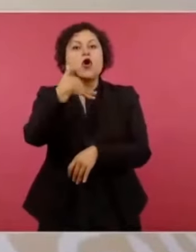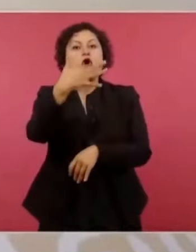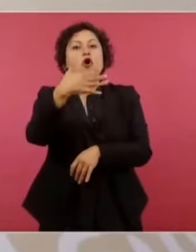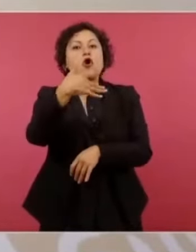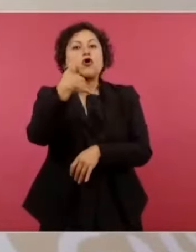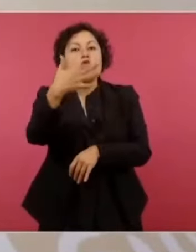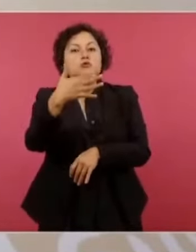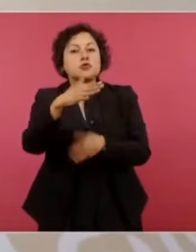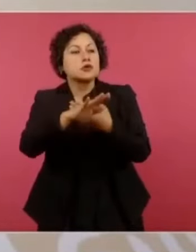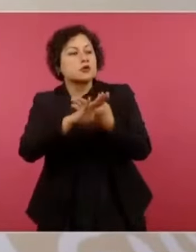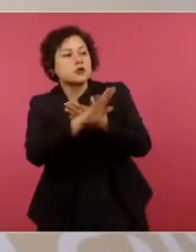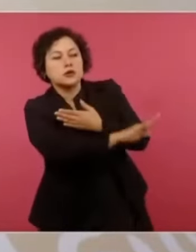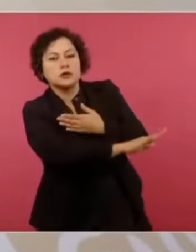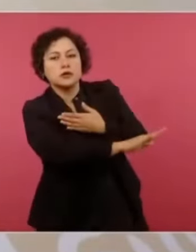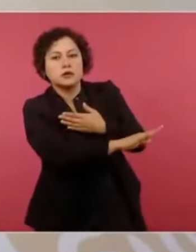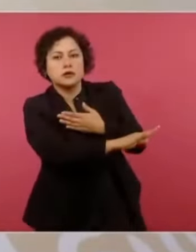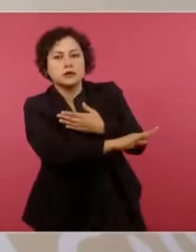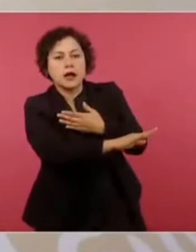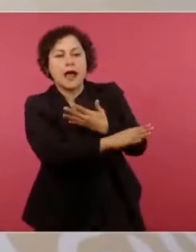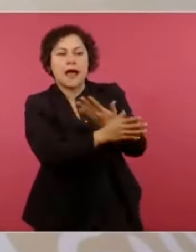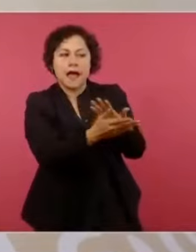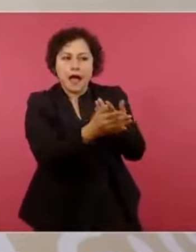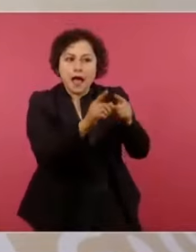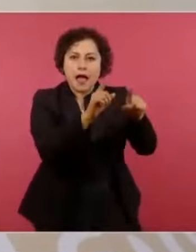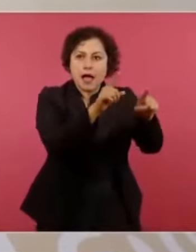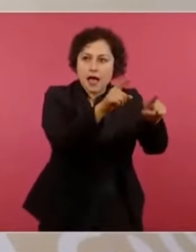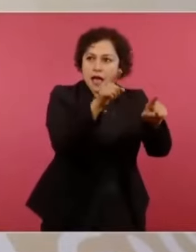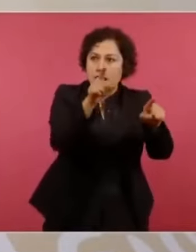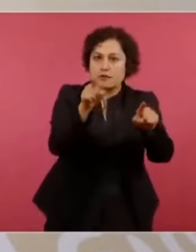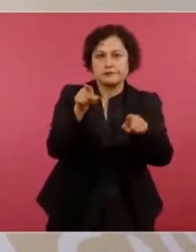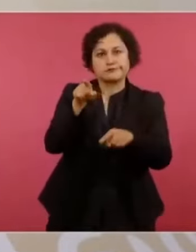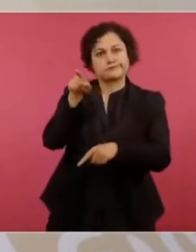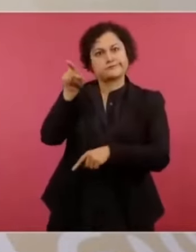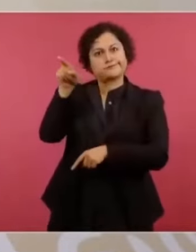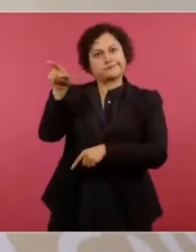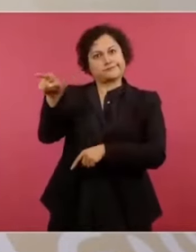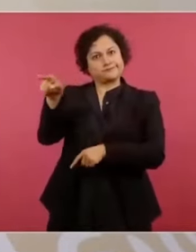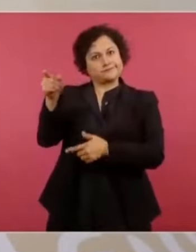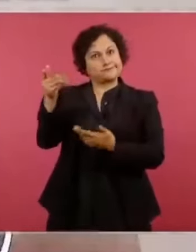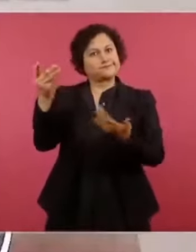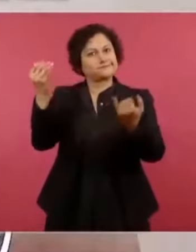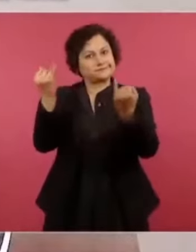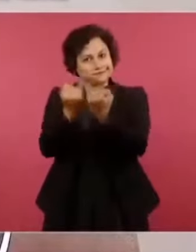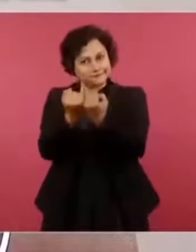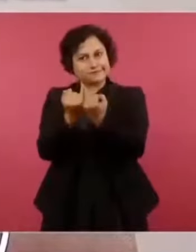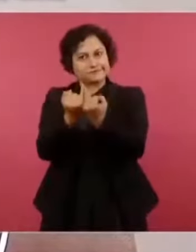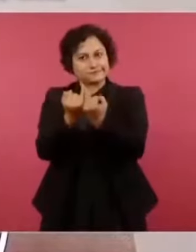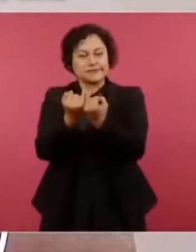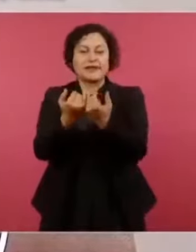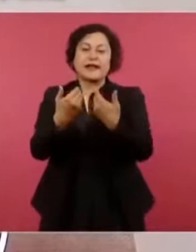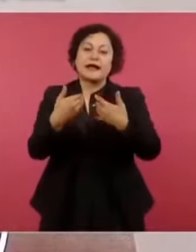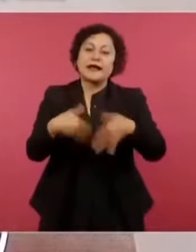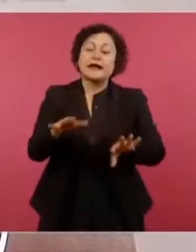que los intelectuales,